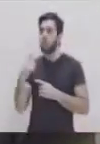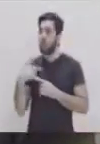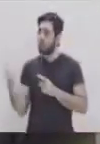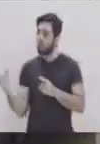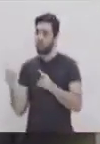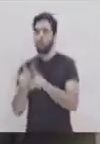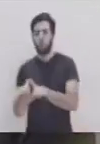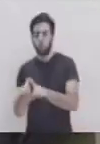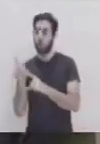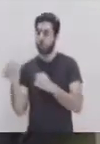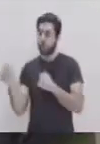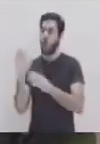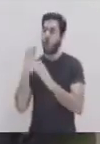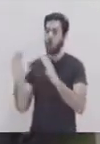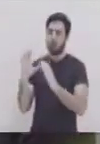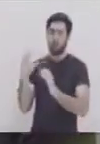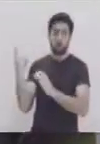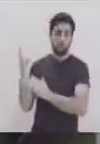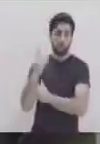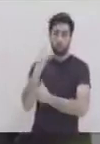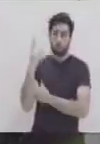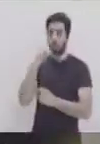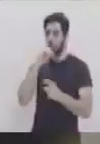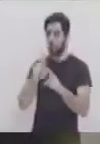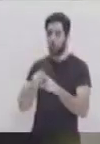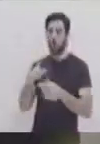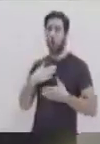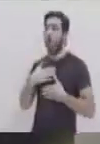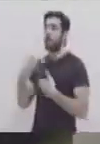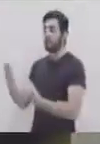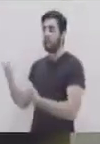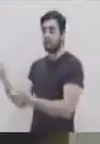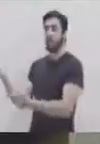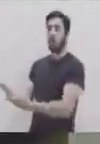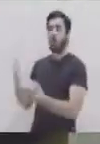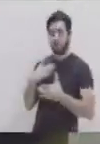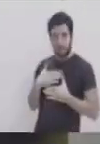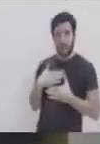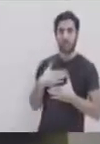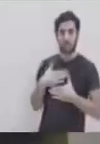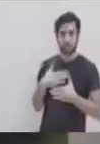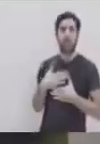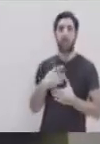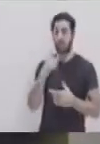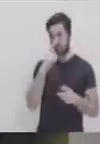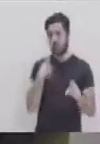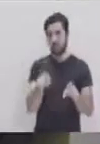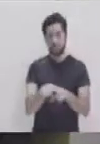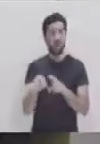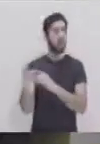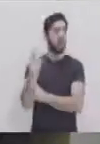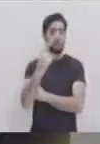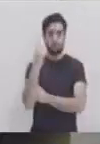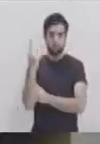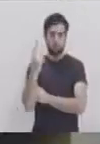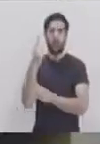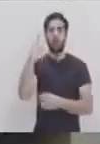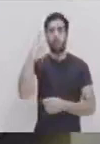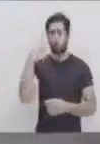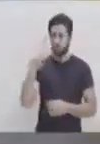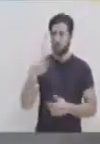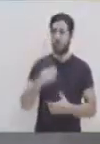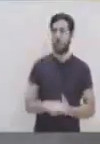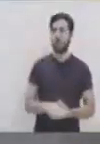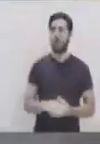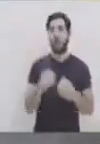lo buscamos por afinidad. Entonces, la comunicación es vital, ¿verdad? Igual que la confianza. Tanto la comunicación como la confianza son uno de